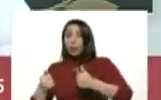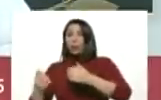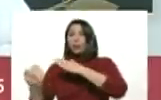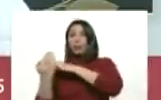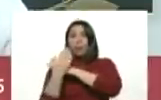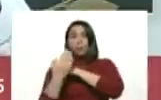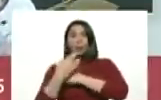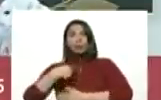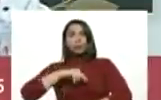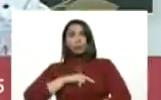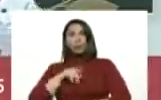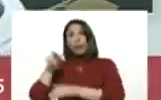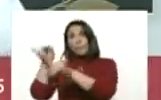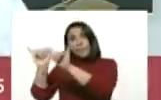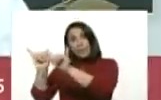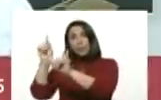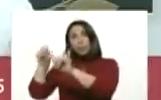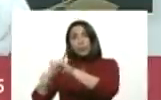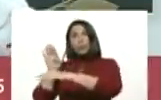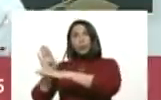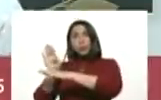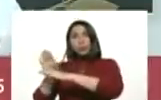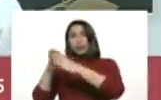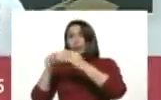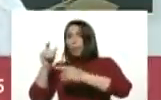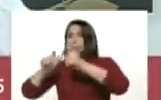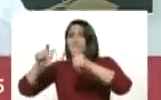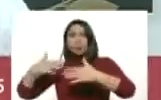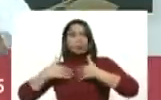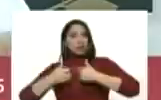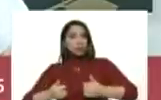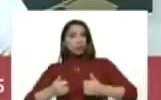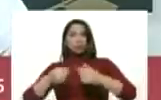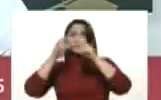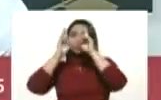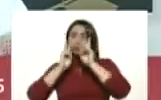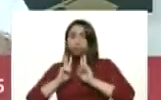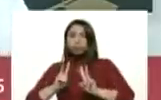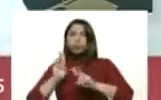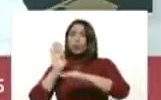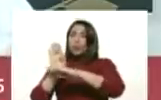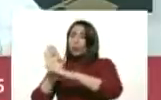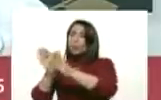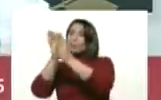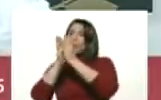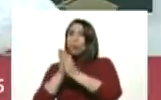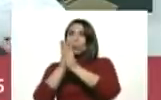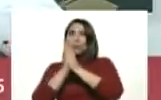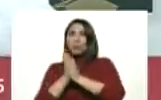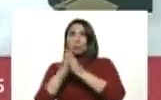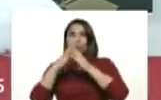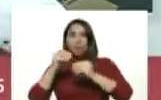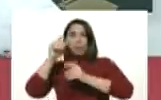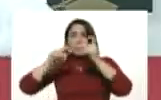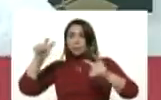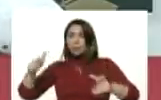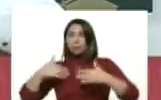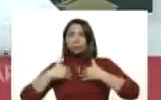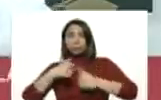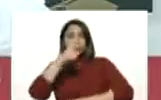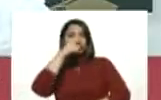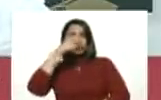que nos cuidan. Todo el personal de salud, todo el personal sanitario se cuide. Todo el personal de seguridad,